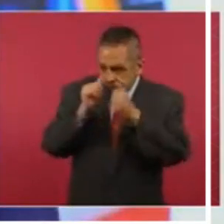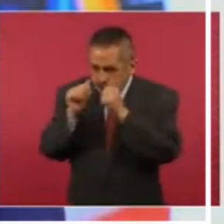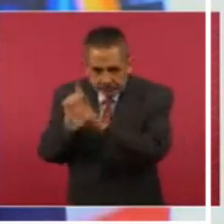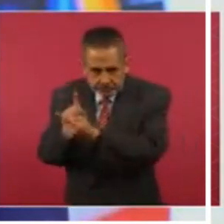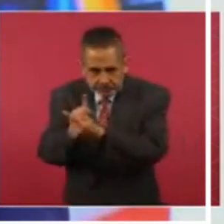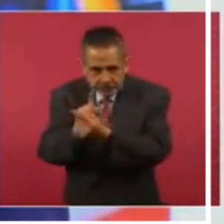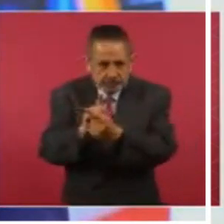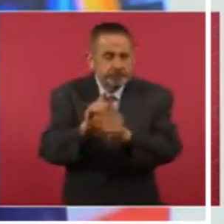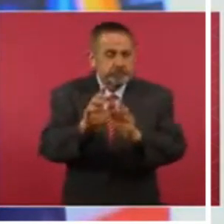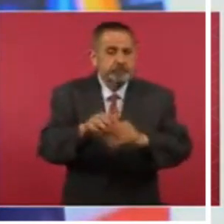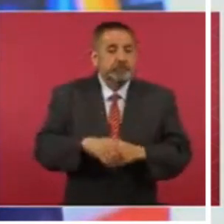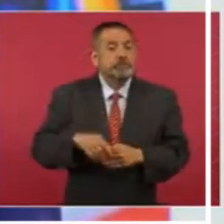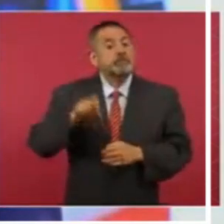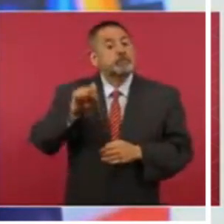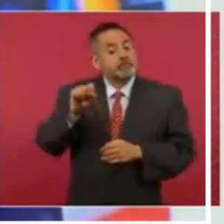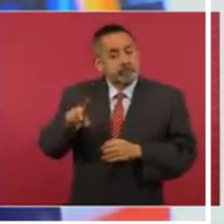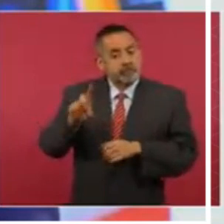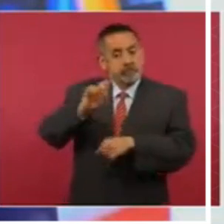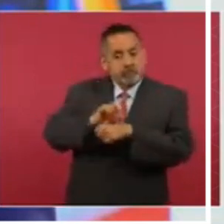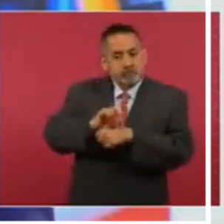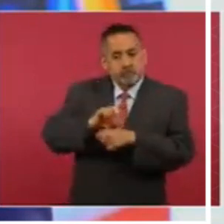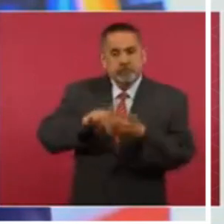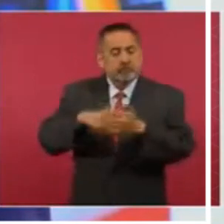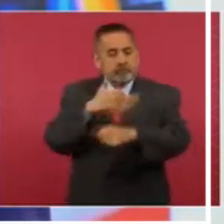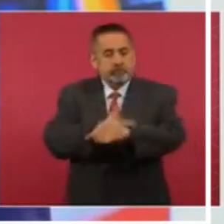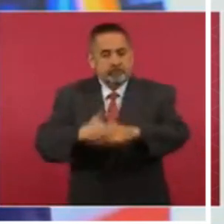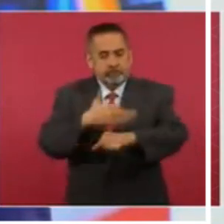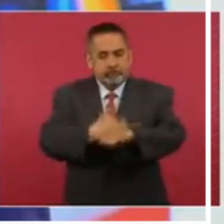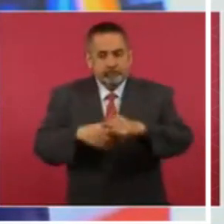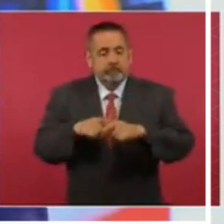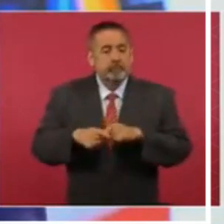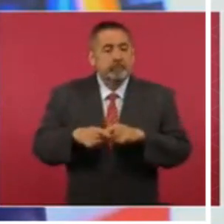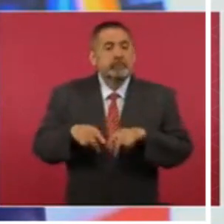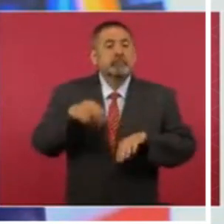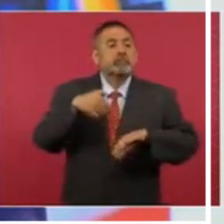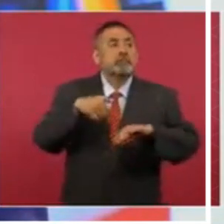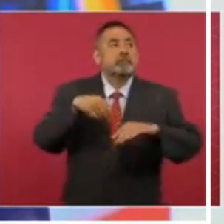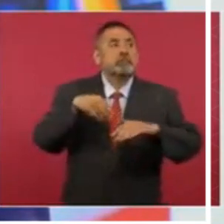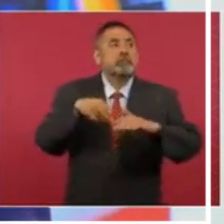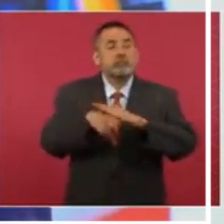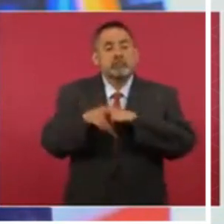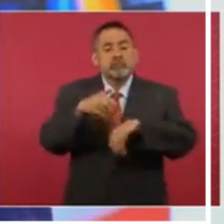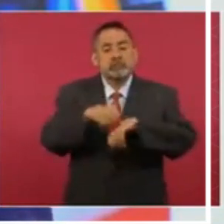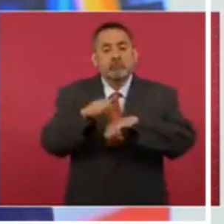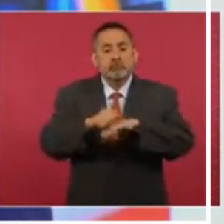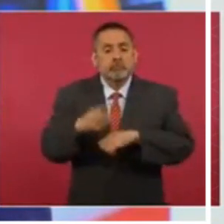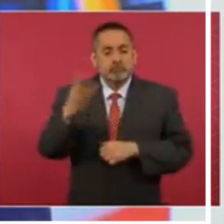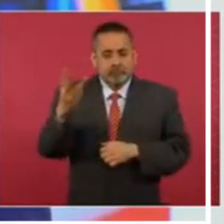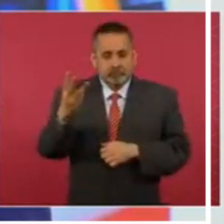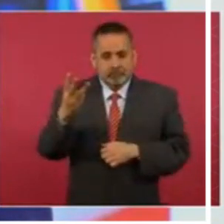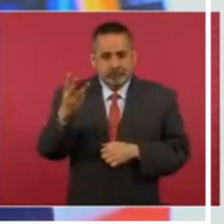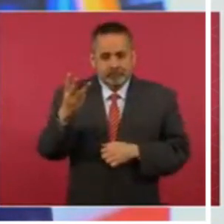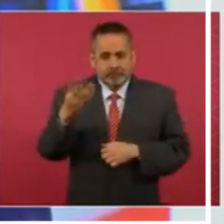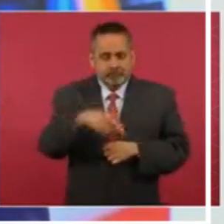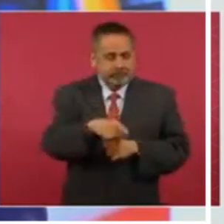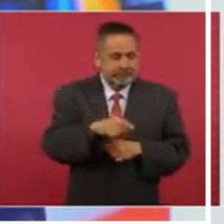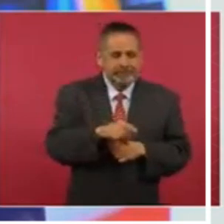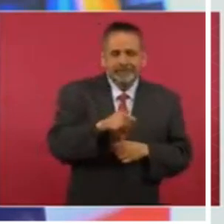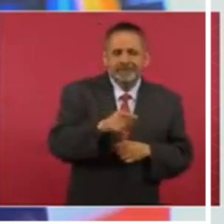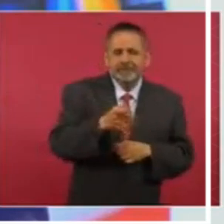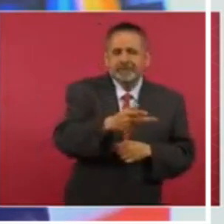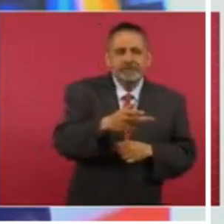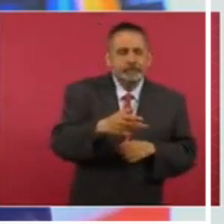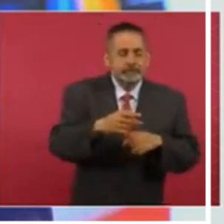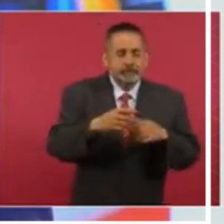esto, ese mismo día en la tarde tuvimos un problema en la línea 3 de una zapata del tren, al siguiente